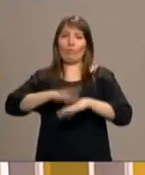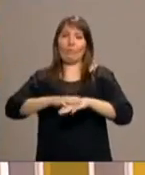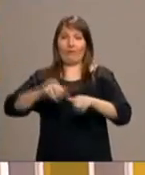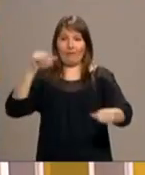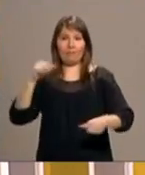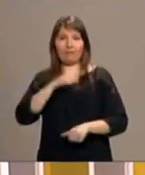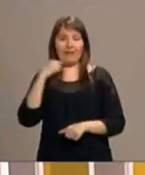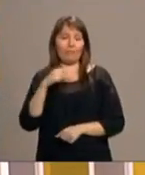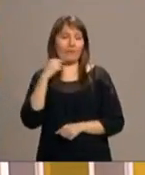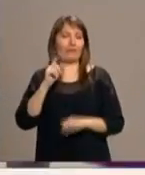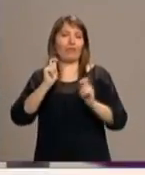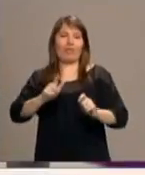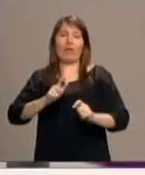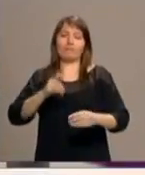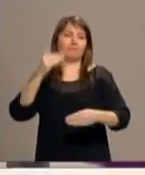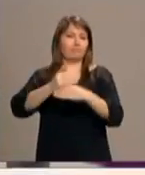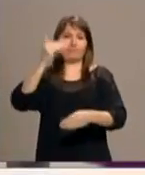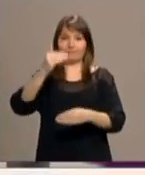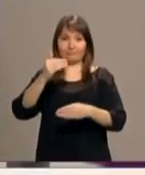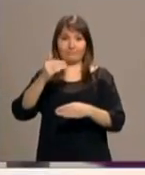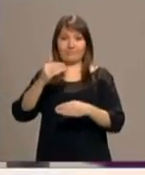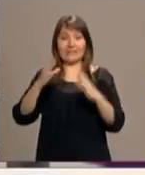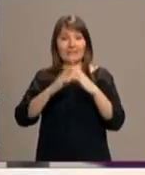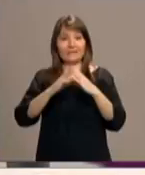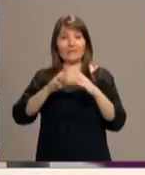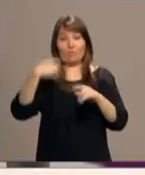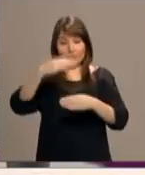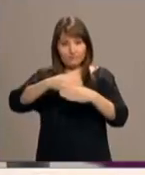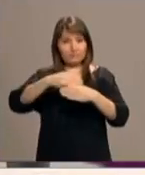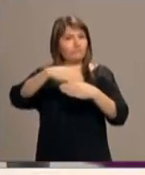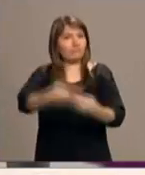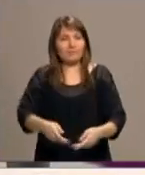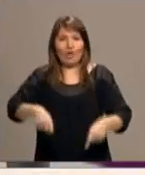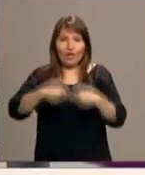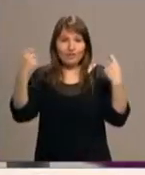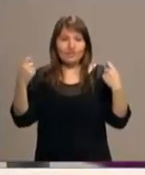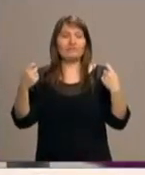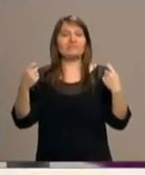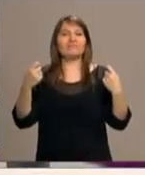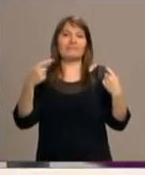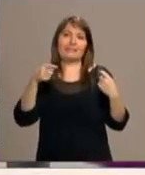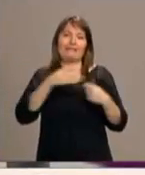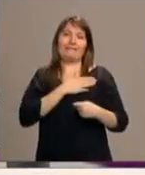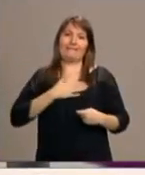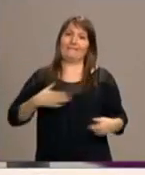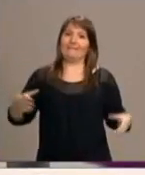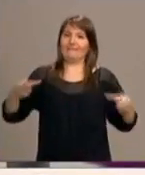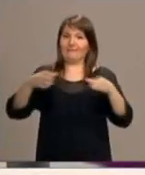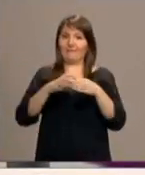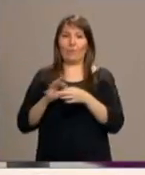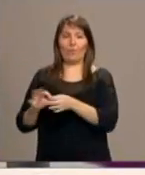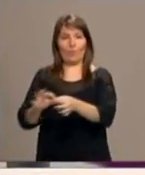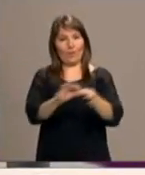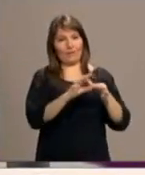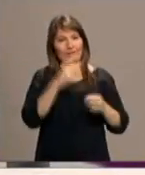división de la Iglesia de Occidente. Y después ese muro se rompe. Entonces, la idea de esta celebración ecuménica es